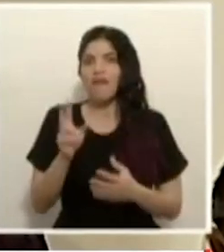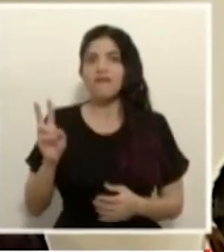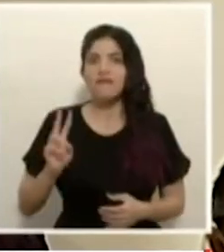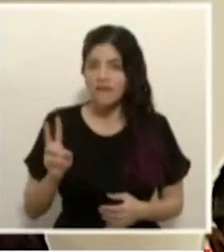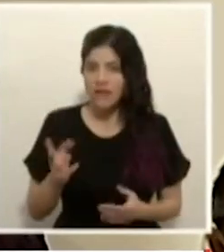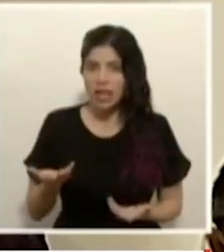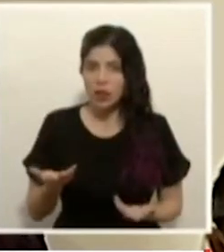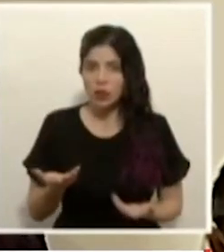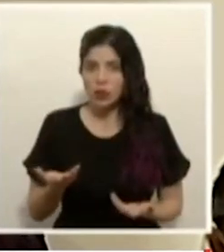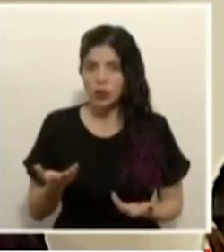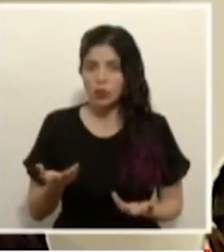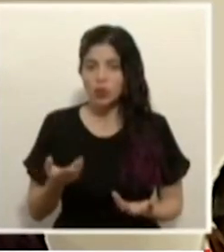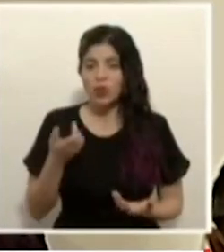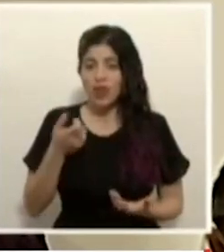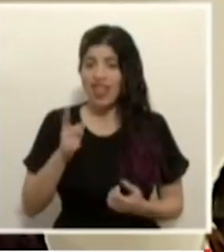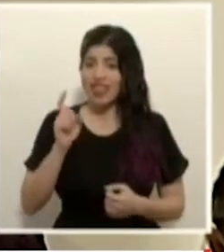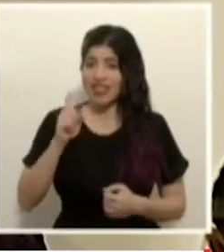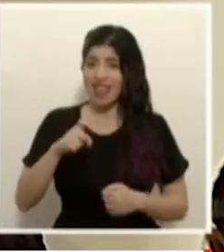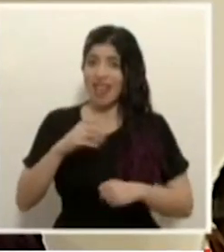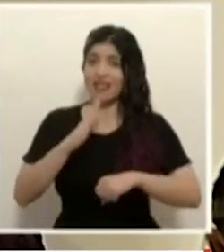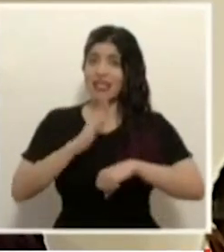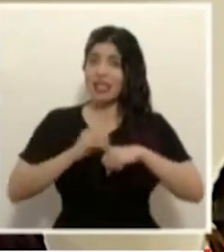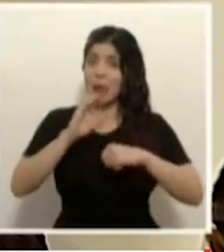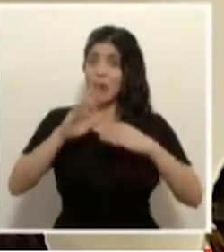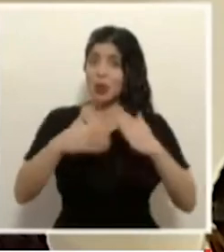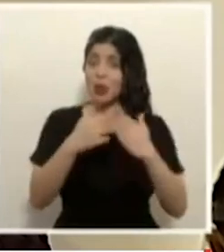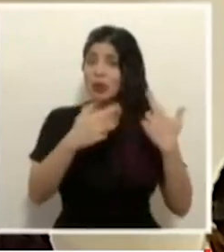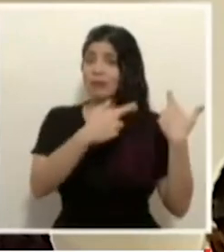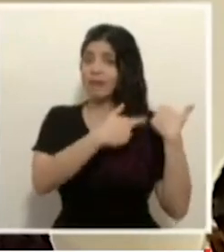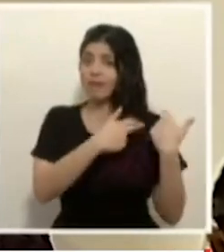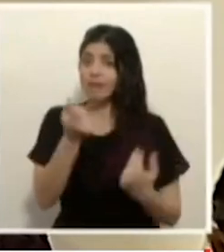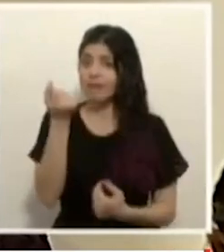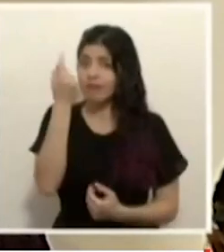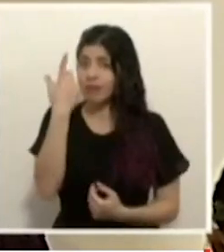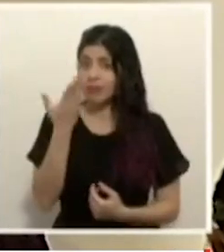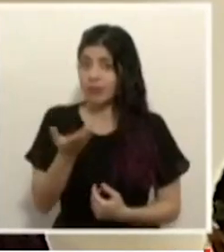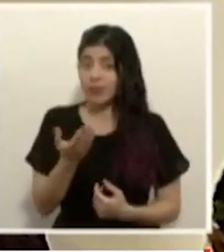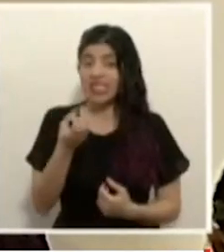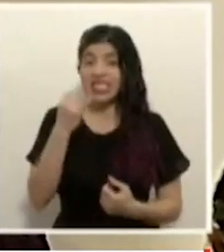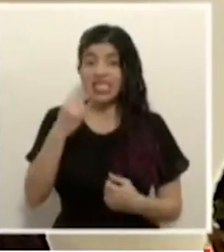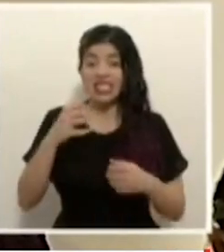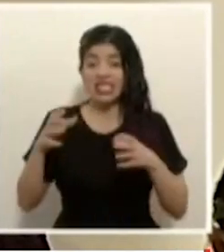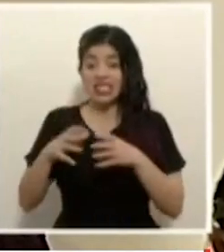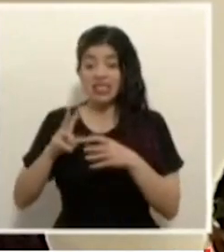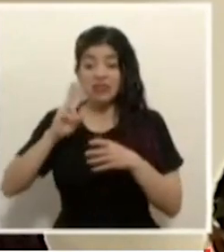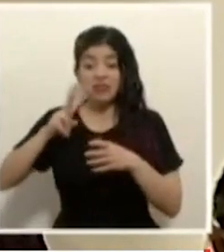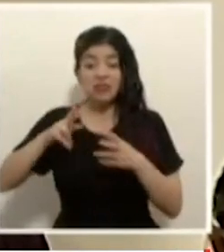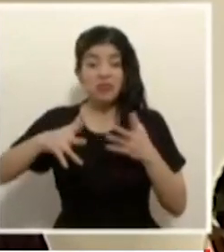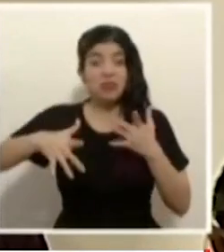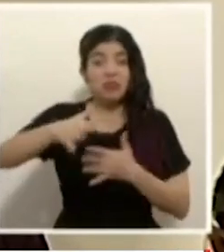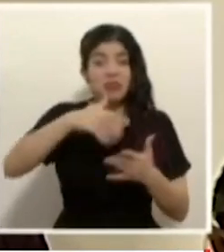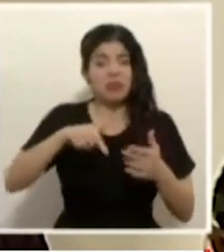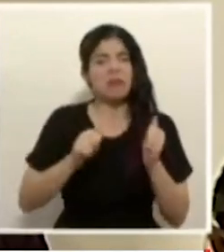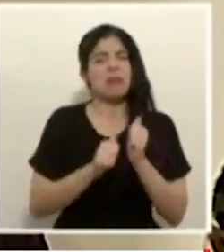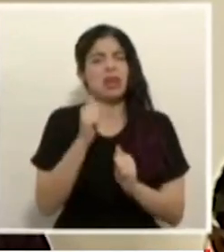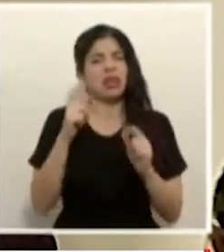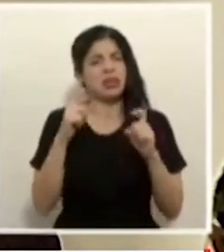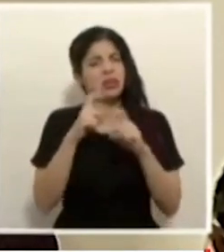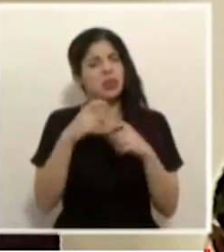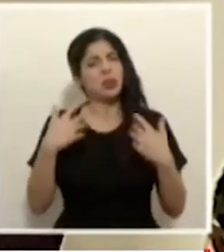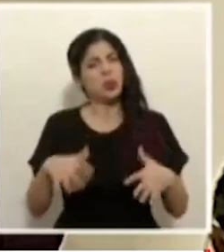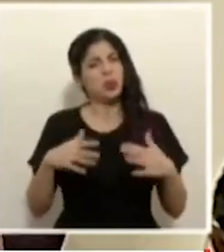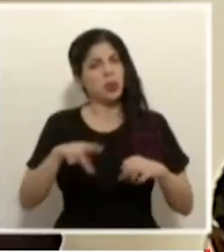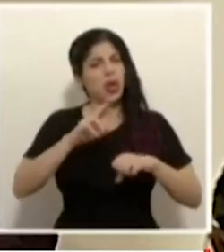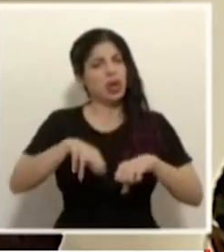y que eso nos tiene que también llamar a la responsabilidad y al entendimiento que aquí entre más rompamos brujas sociales más se nos va a complicar el panorama a nivel nacional